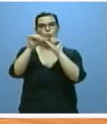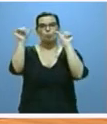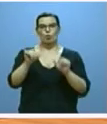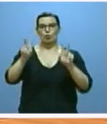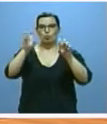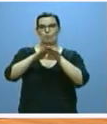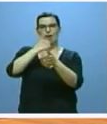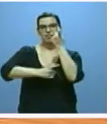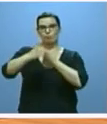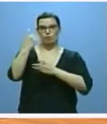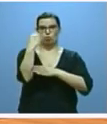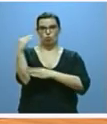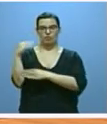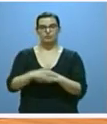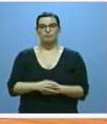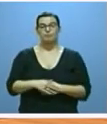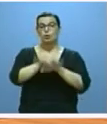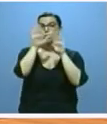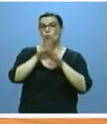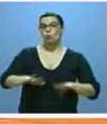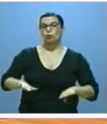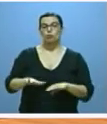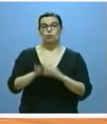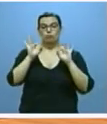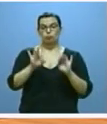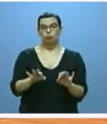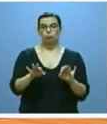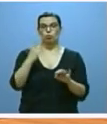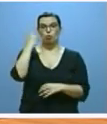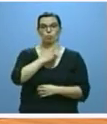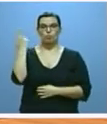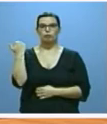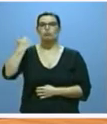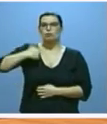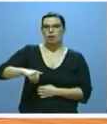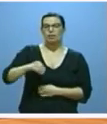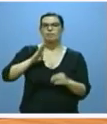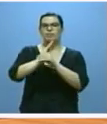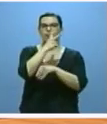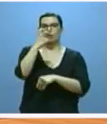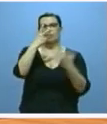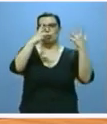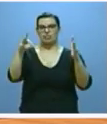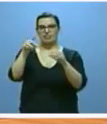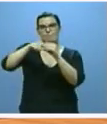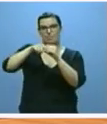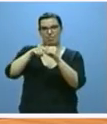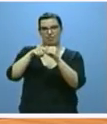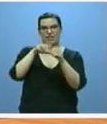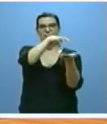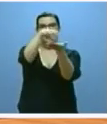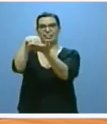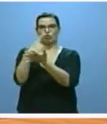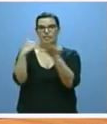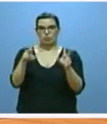información juvenil. Por último tras haber cumplido el compromiso de financiar 280 plazas en 16 nuevos centros